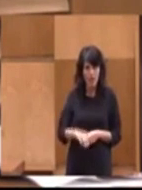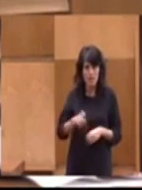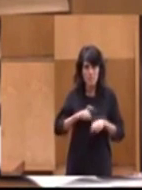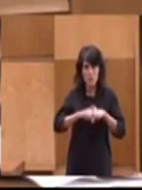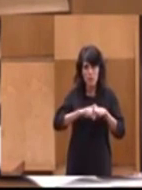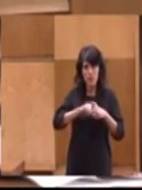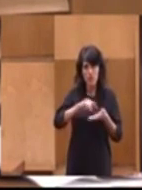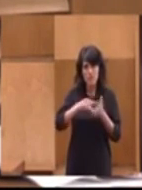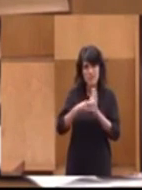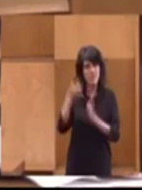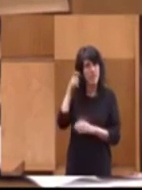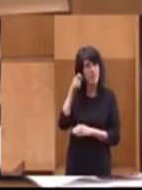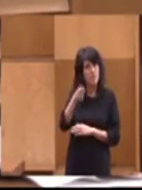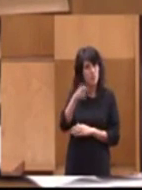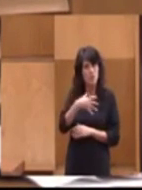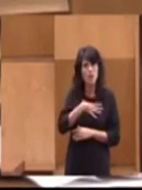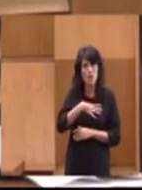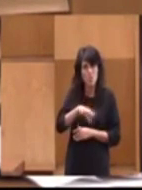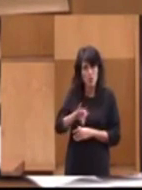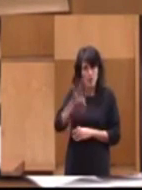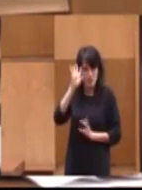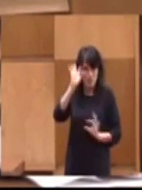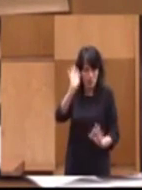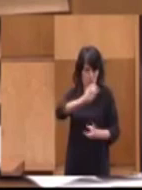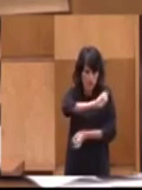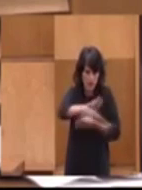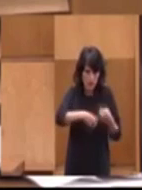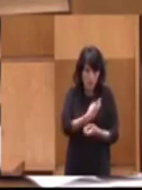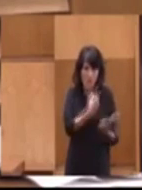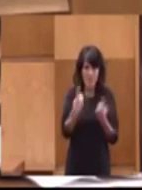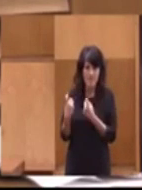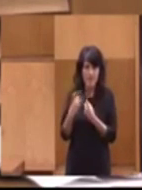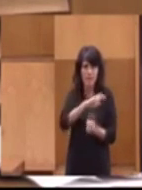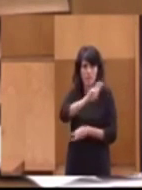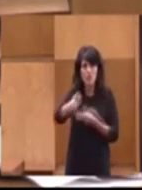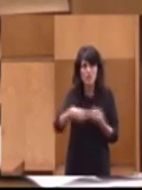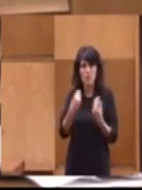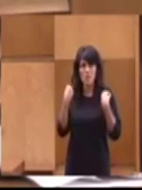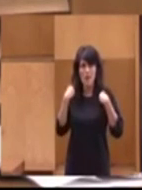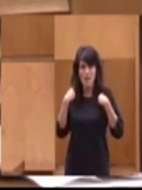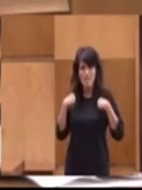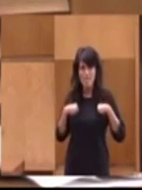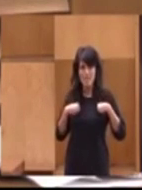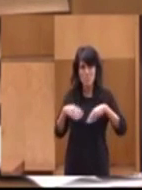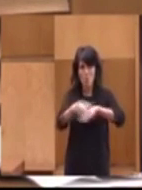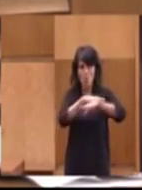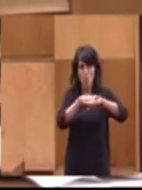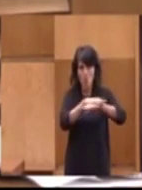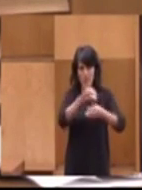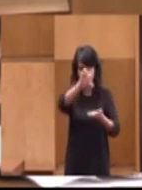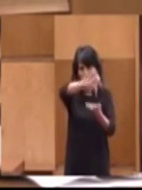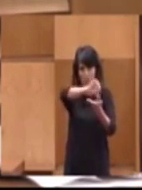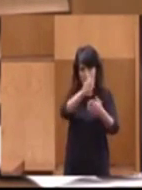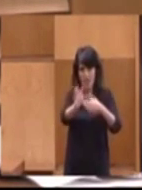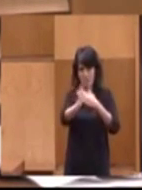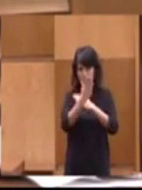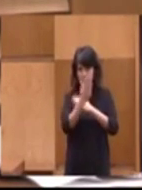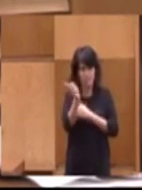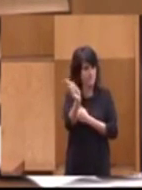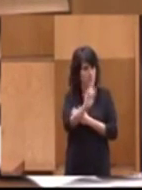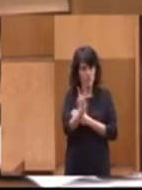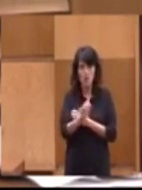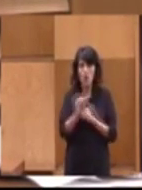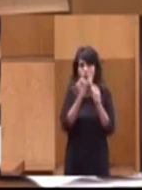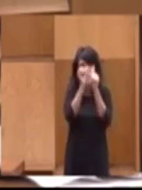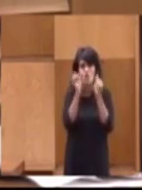actual sistema de pensiones, evidentemente con una reforma, pero no en una reforma como está planteando el Gobierno central. Miren, y